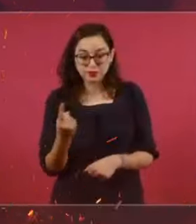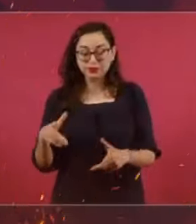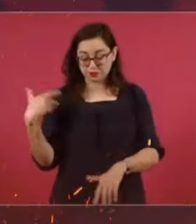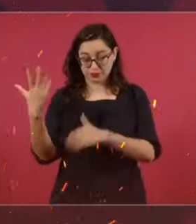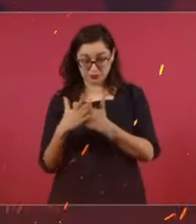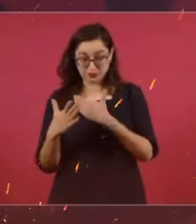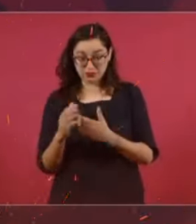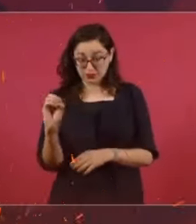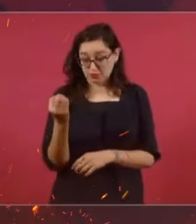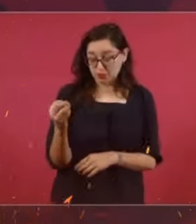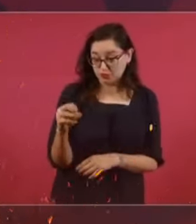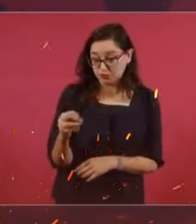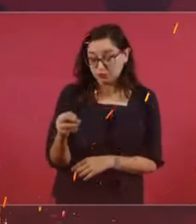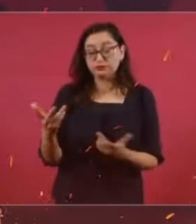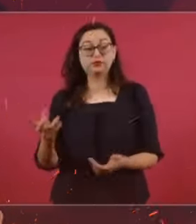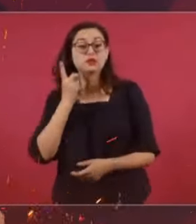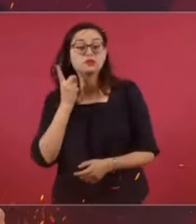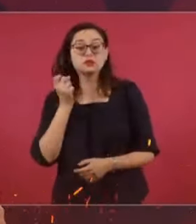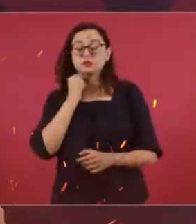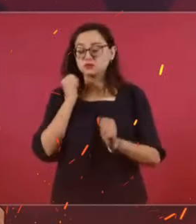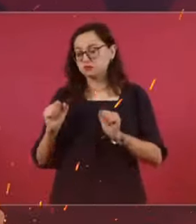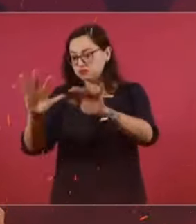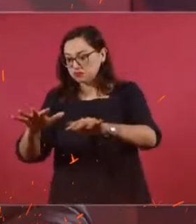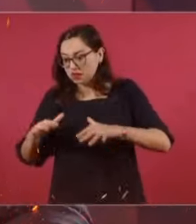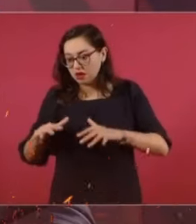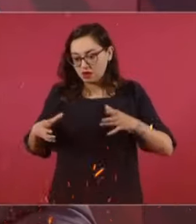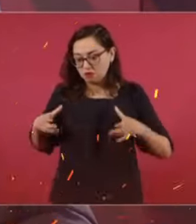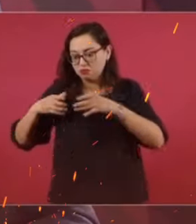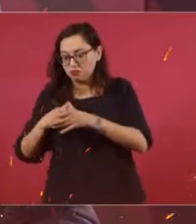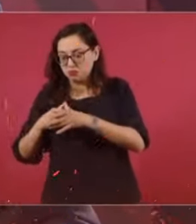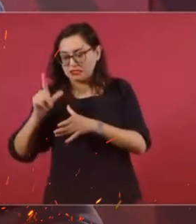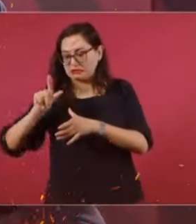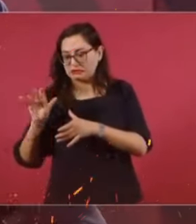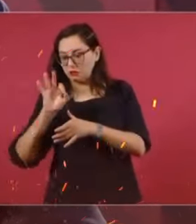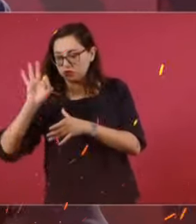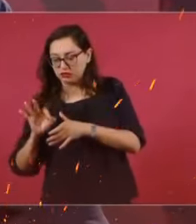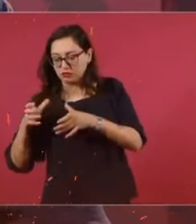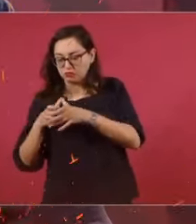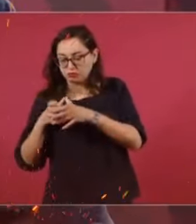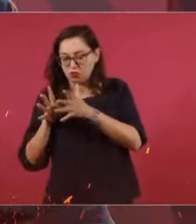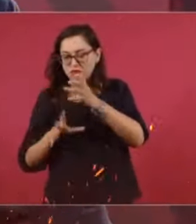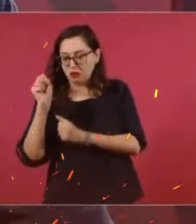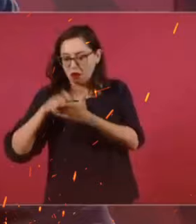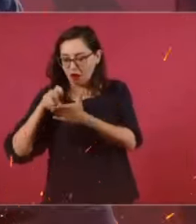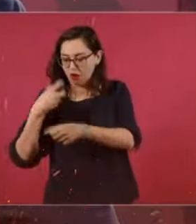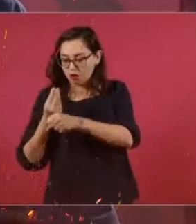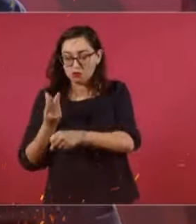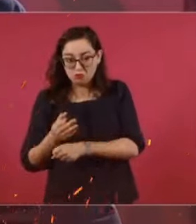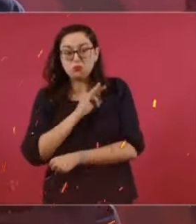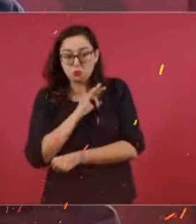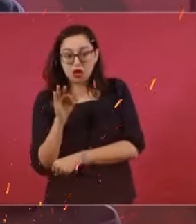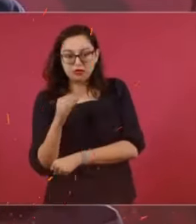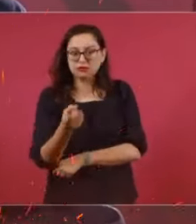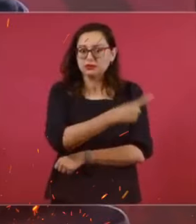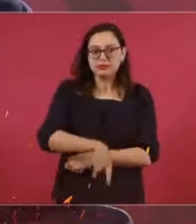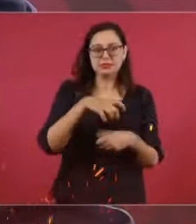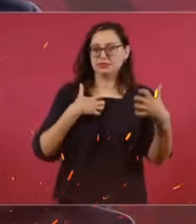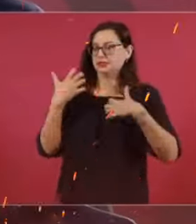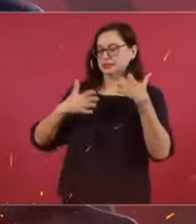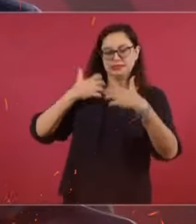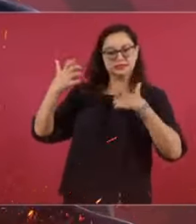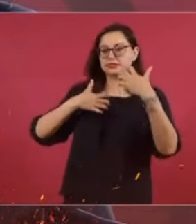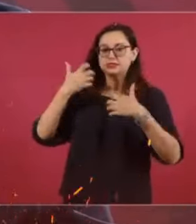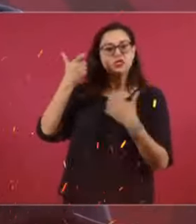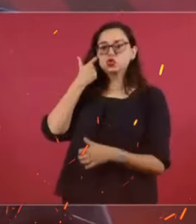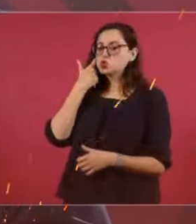calificada que le va a permitir reformar la Constitución. Y ellos no quieren que